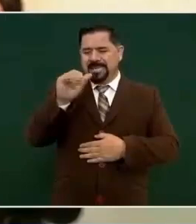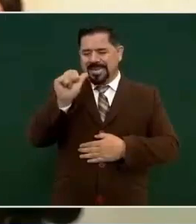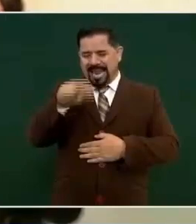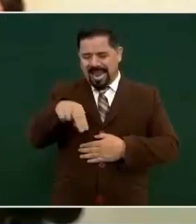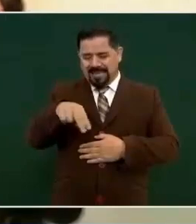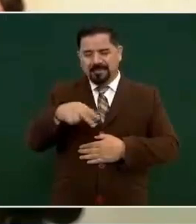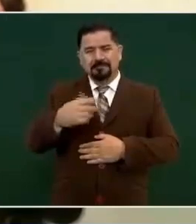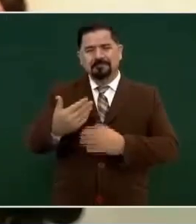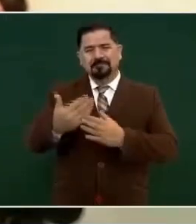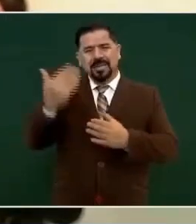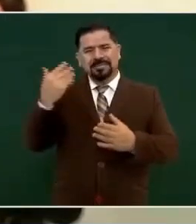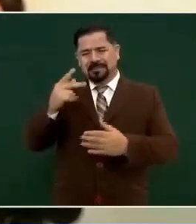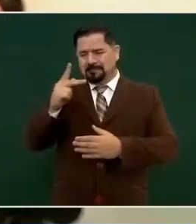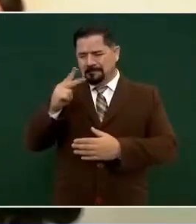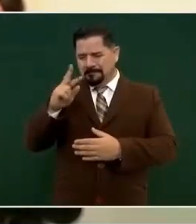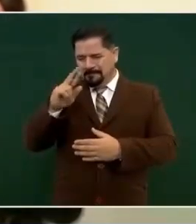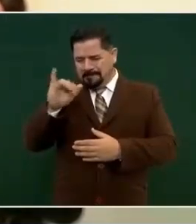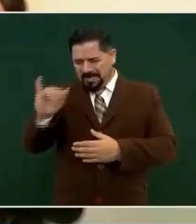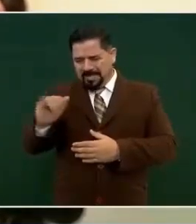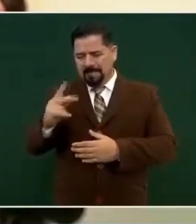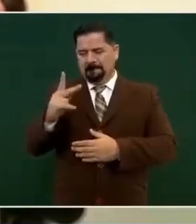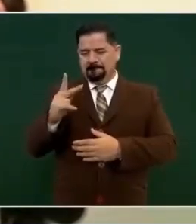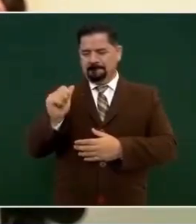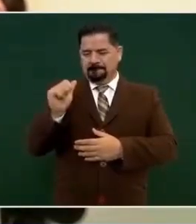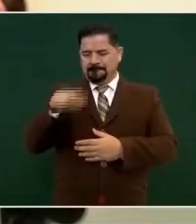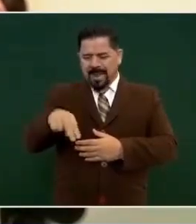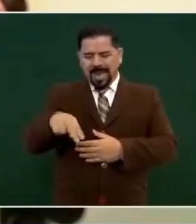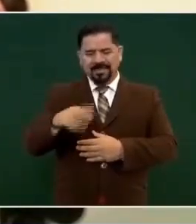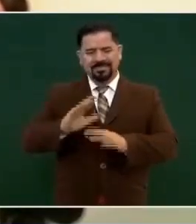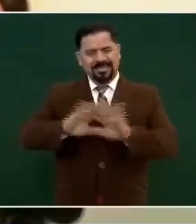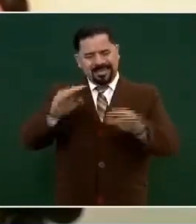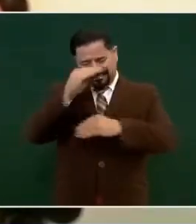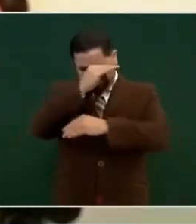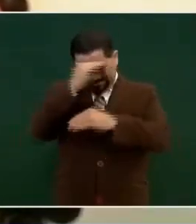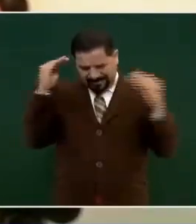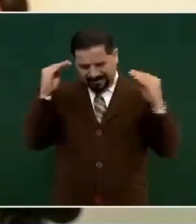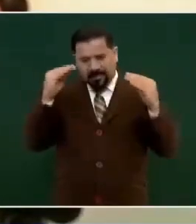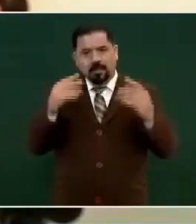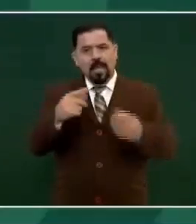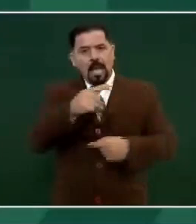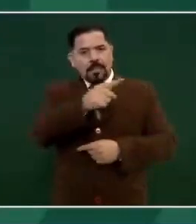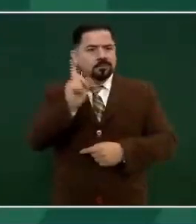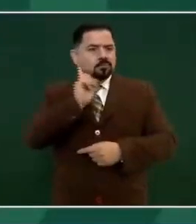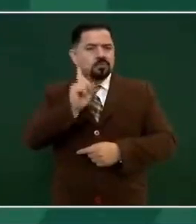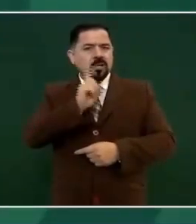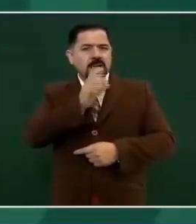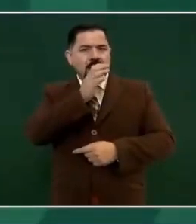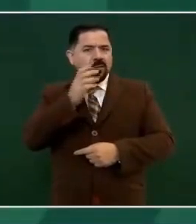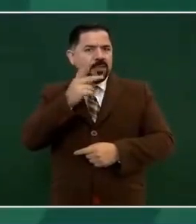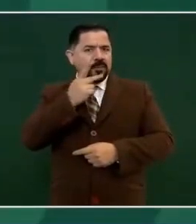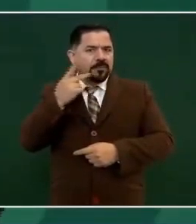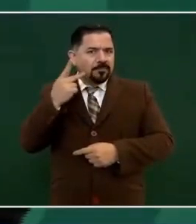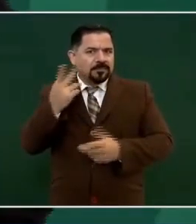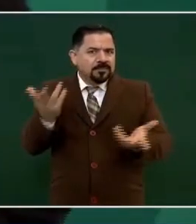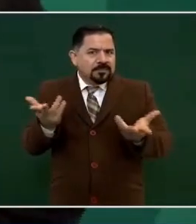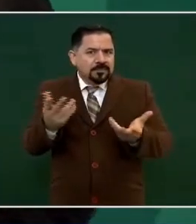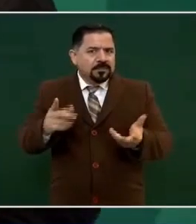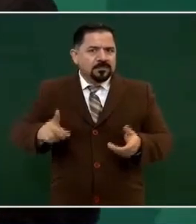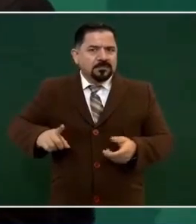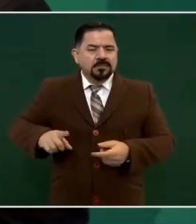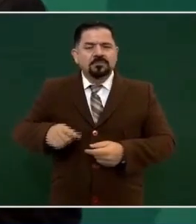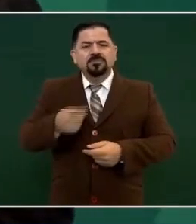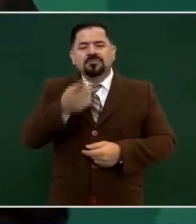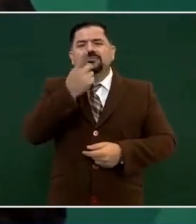los gobiernos del PAN y del PRI y que entre ellos estaba precisamente Claudia Pavlovich? ¿Qué le dice a la gente? Que nos tenga